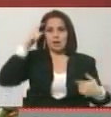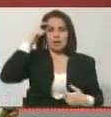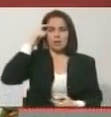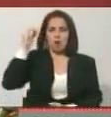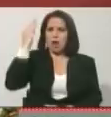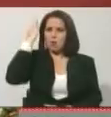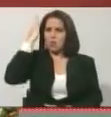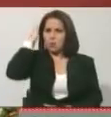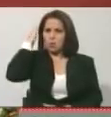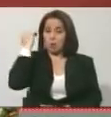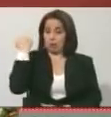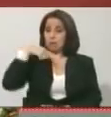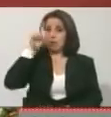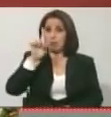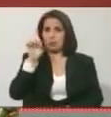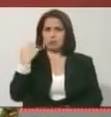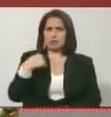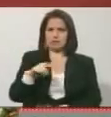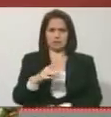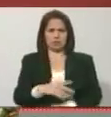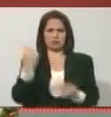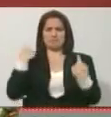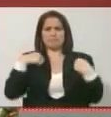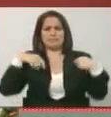Ramos Alú es el único presidente que ha tenido esa Asamblea.